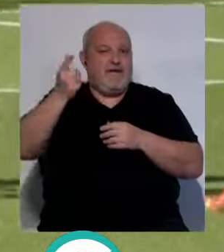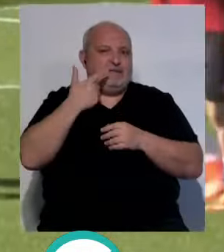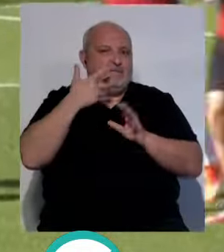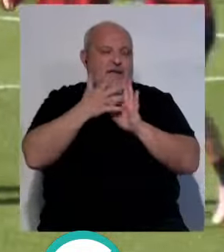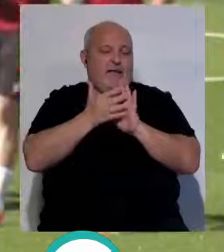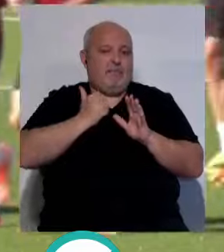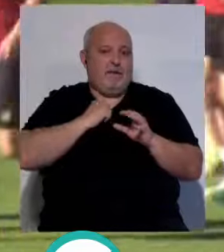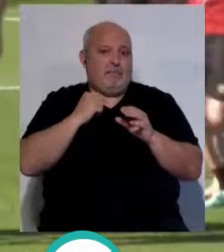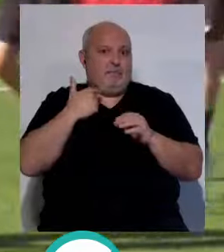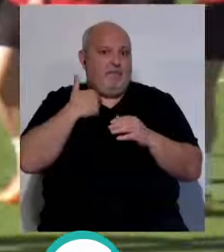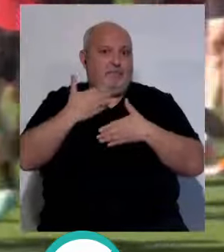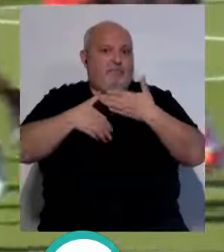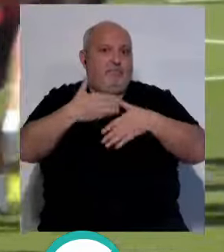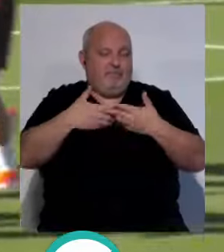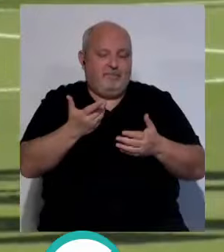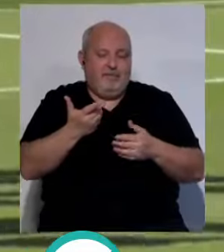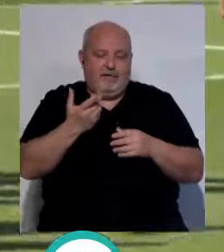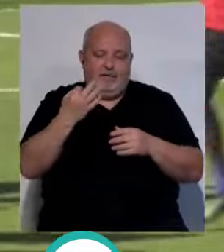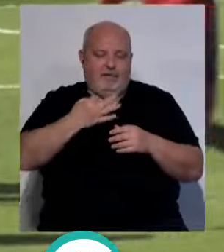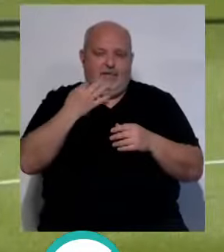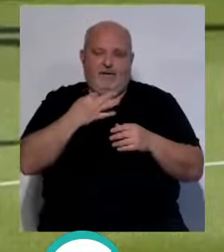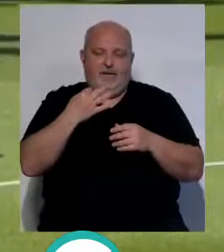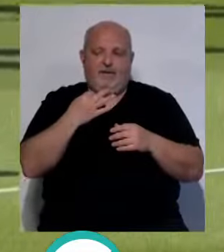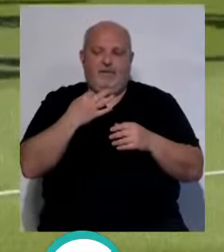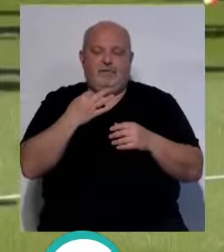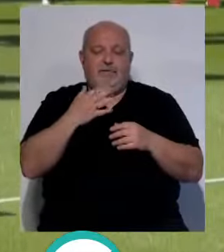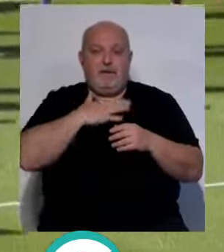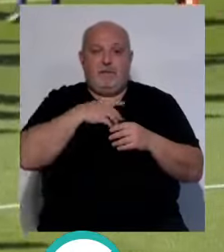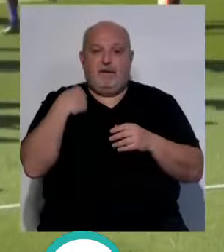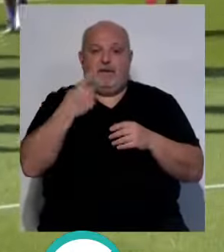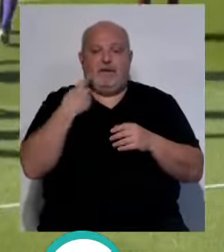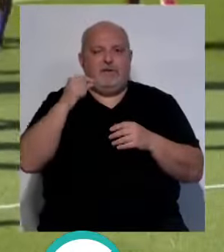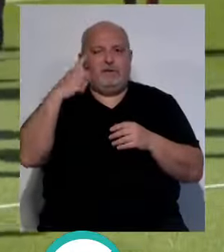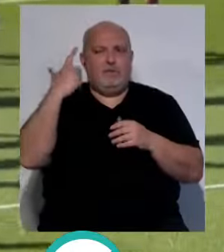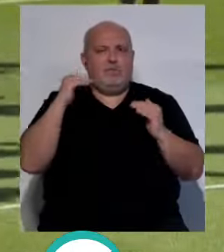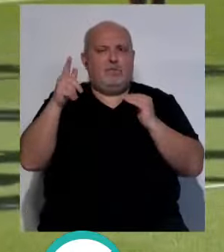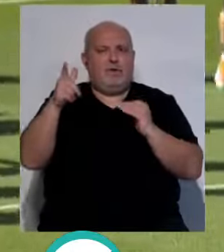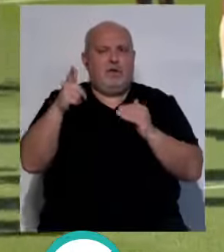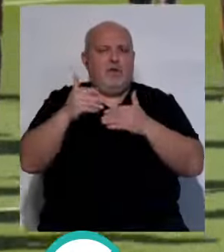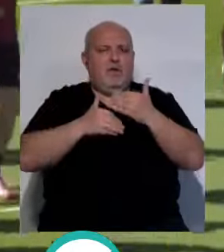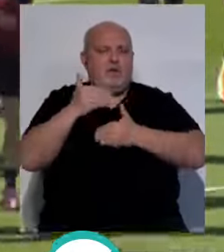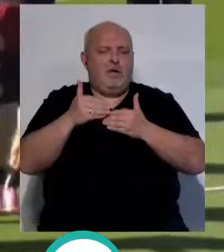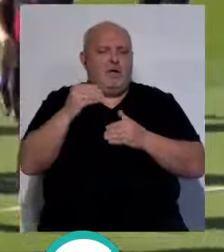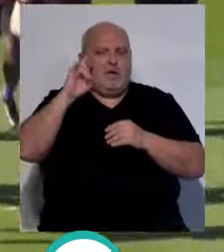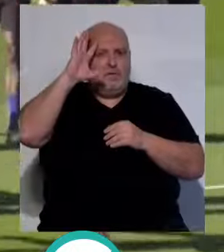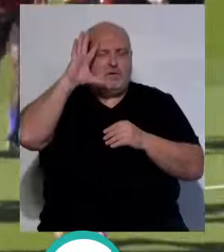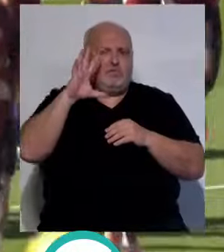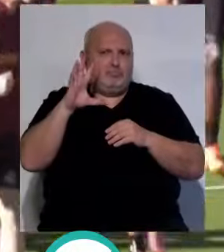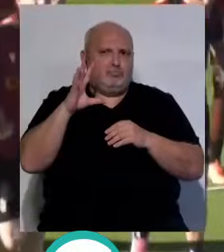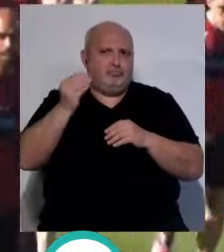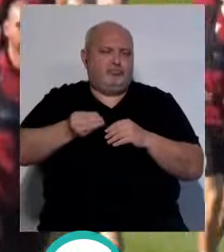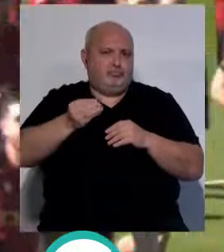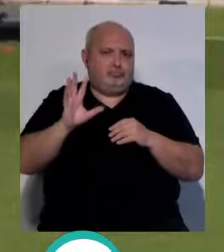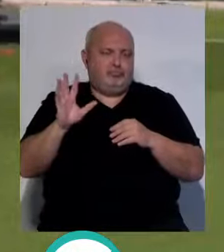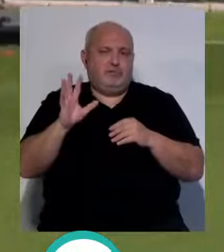aprovecharlo. Y no tengo más remedio. Como tú has dicho, que para mí el Girona ha hecho una temporada y está haciendo una temporada impresionante de sobresaliente.